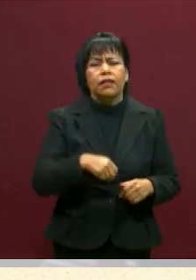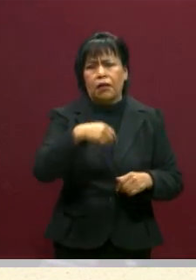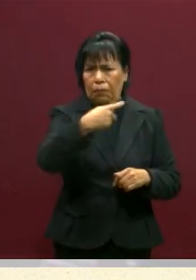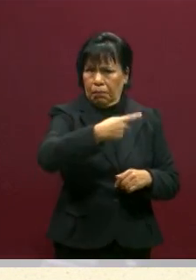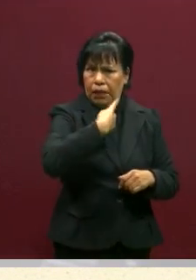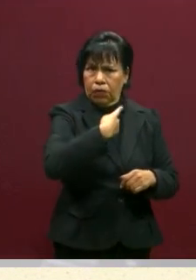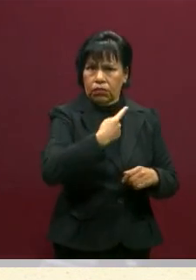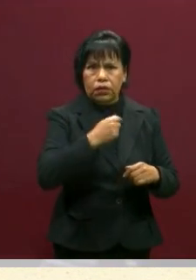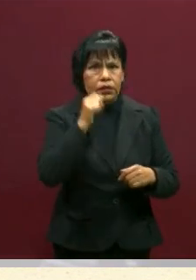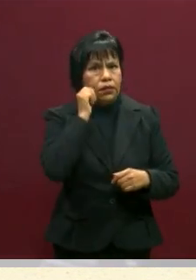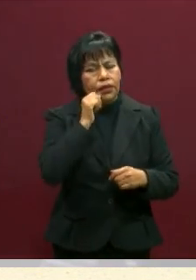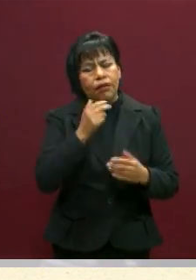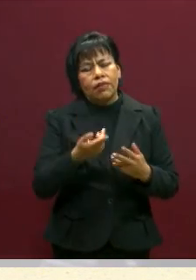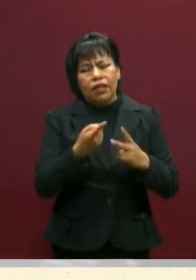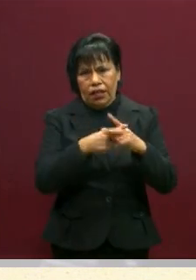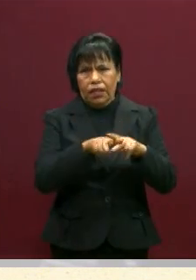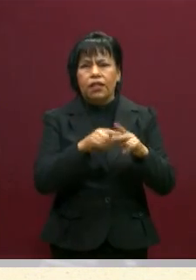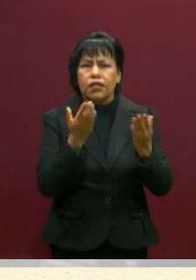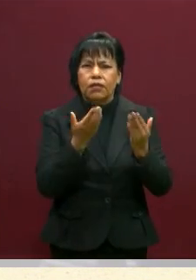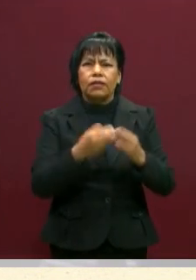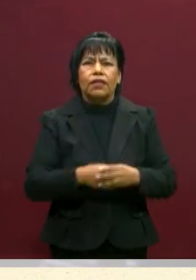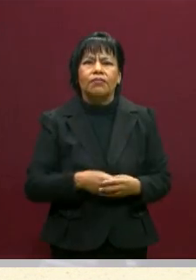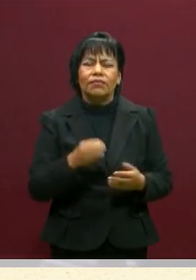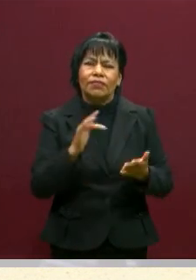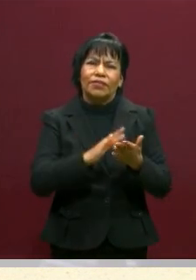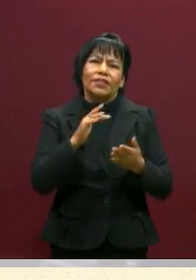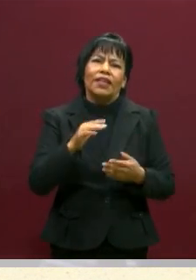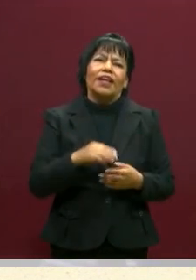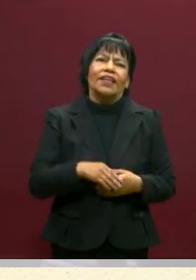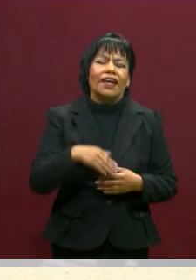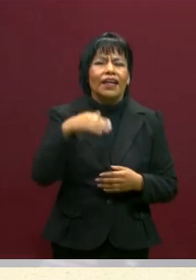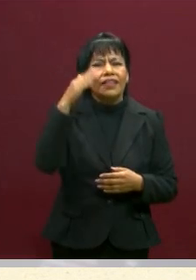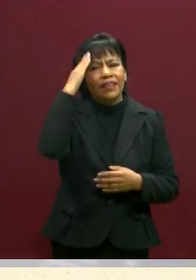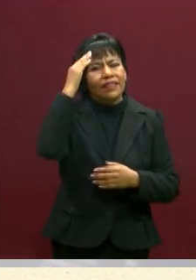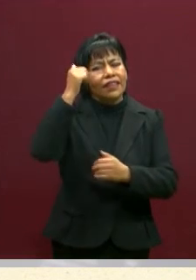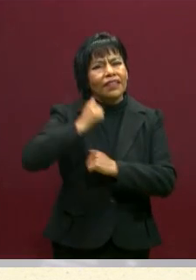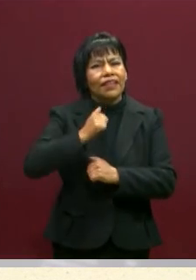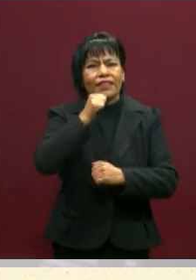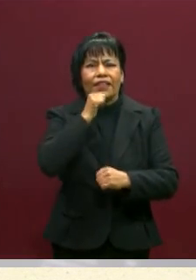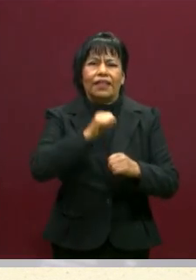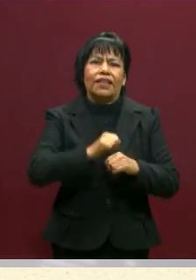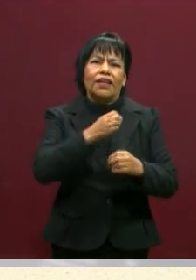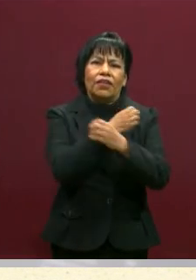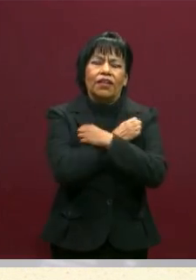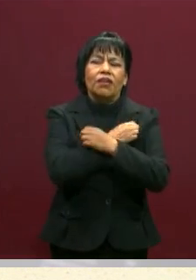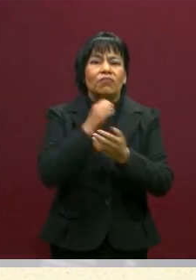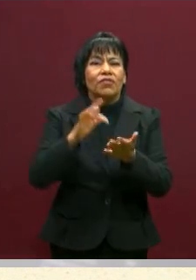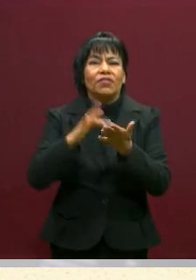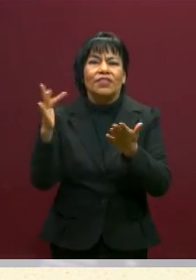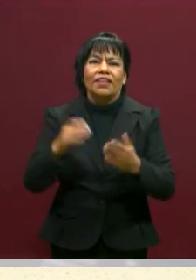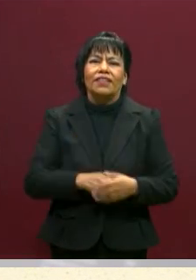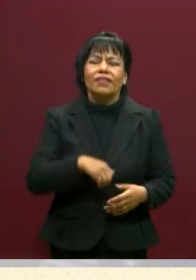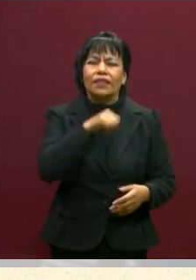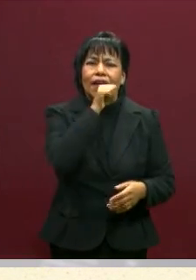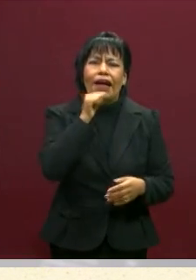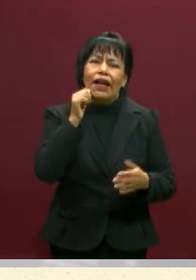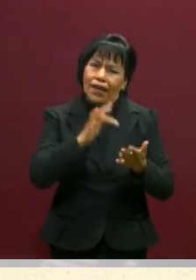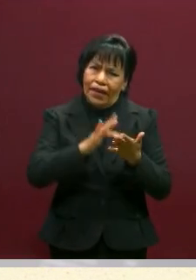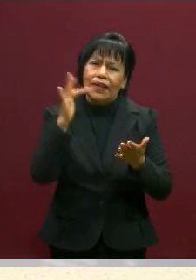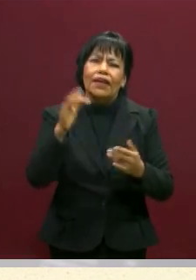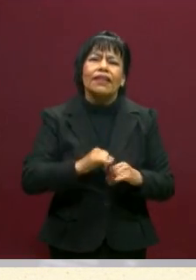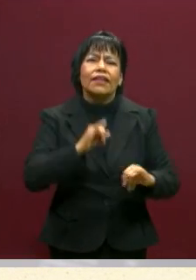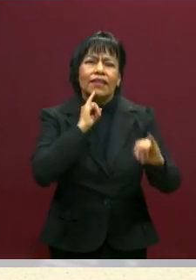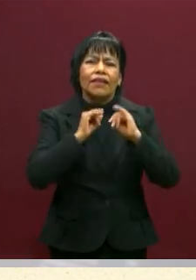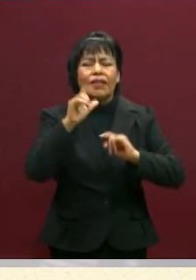preguntas que se hacían al principio. Muchas gracias a Melitón Lozano Pérez, secretario de Educación. Muy amable. Gracias por tu asistencia y gracias a Alejandra Varela